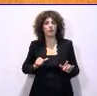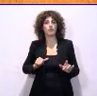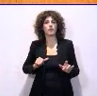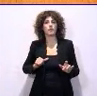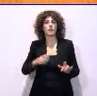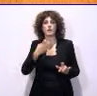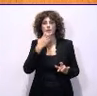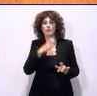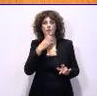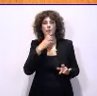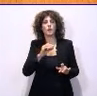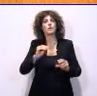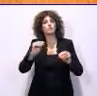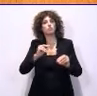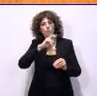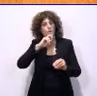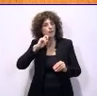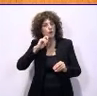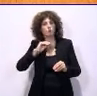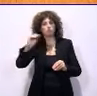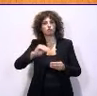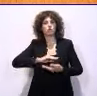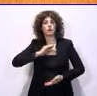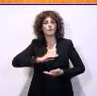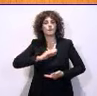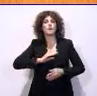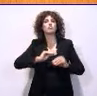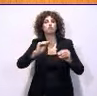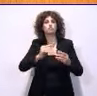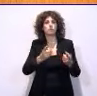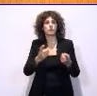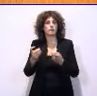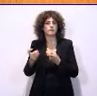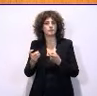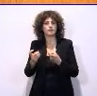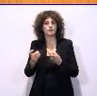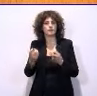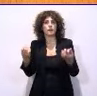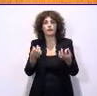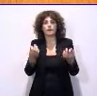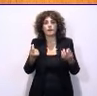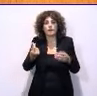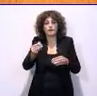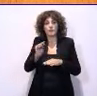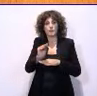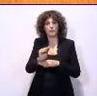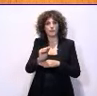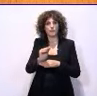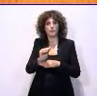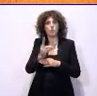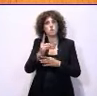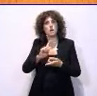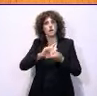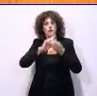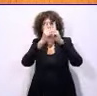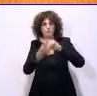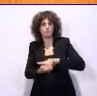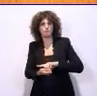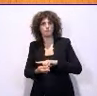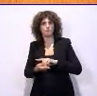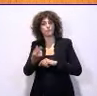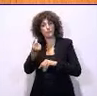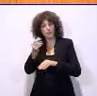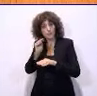reivindique su valor y su capacidad y su necesidad de abordar una financiación, una modificación de la financiación,